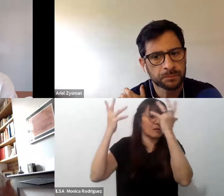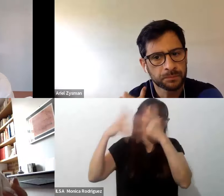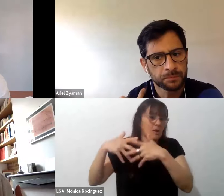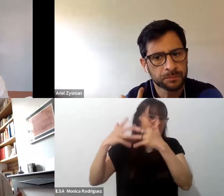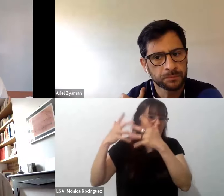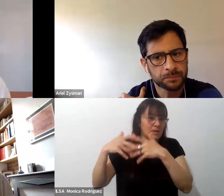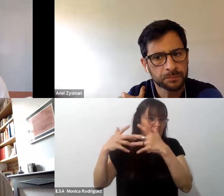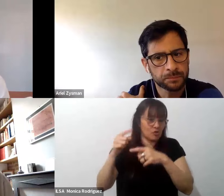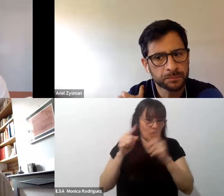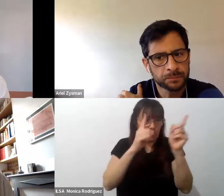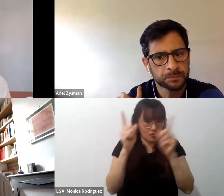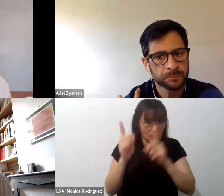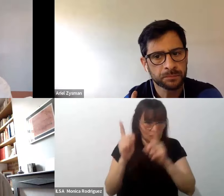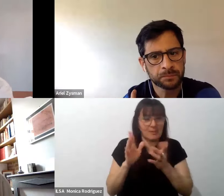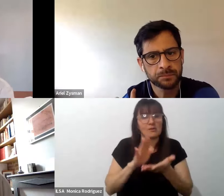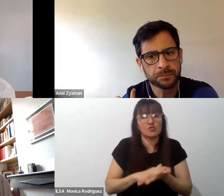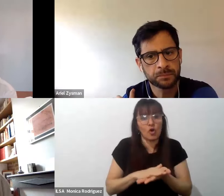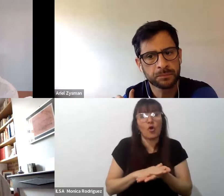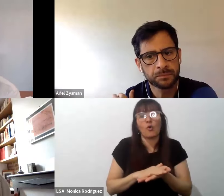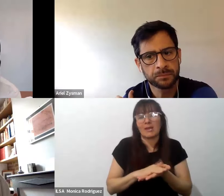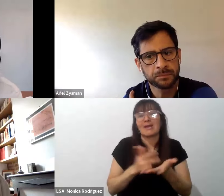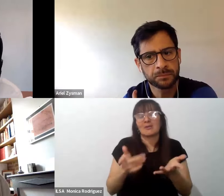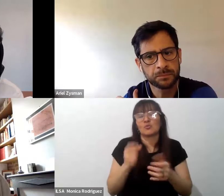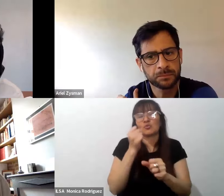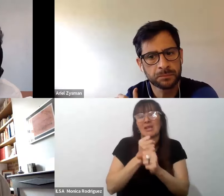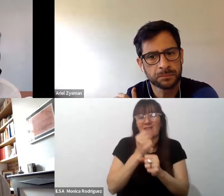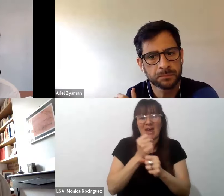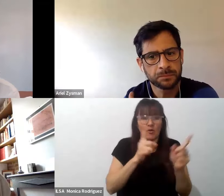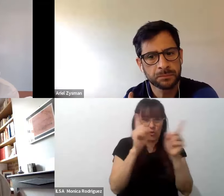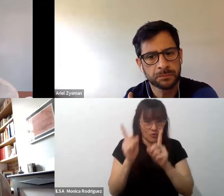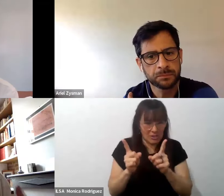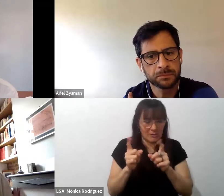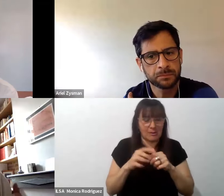del docente sobre su acto pedagógico y